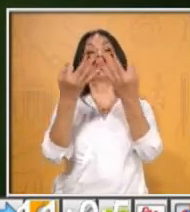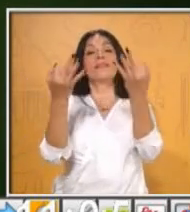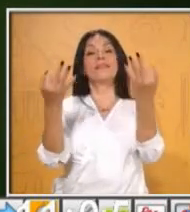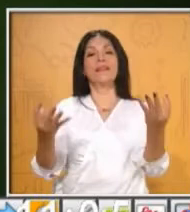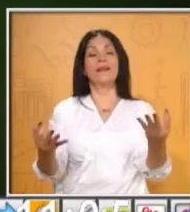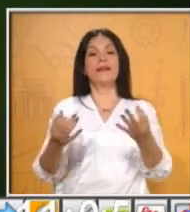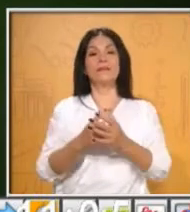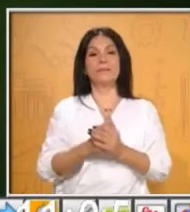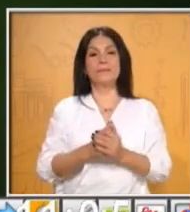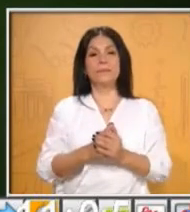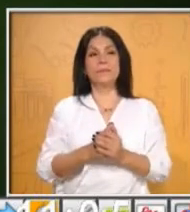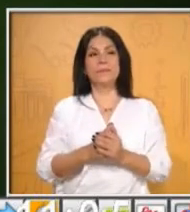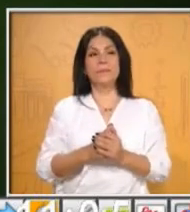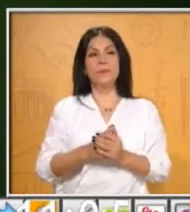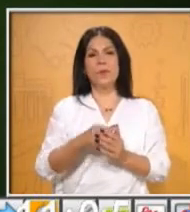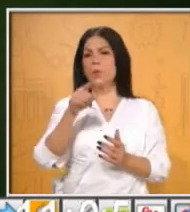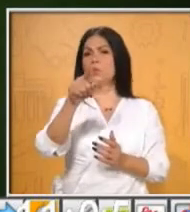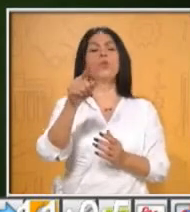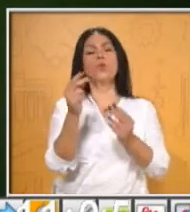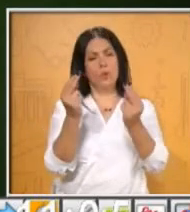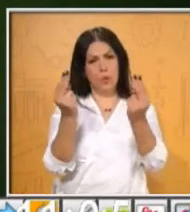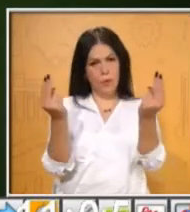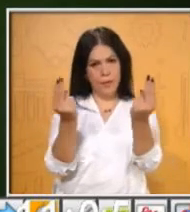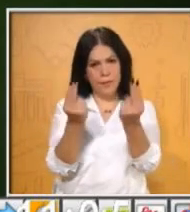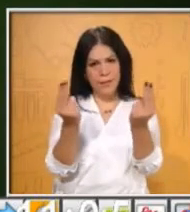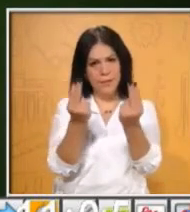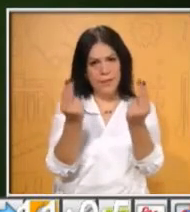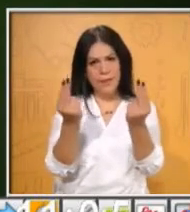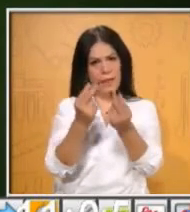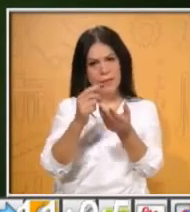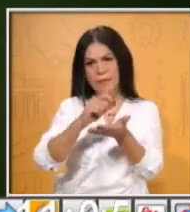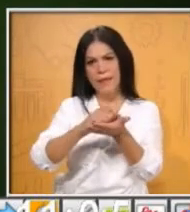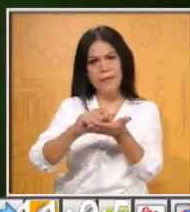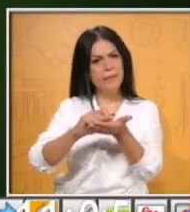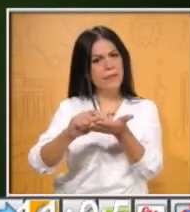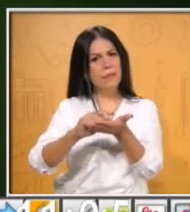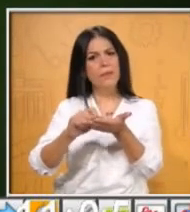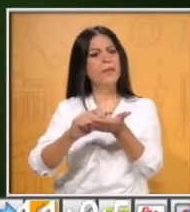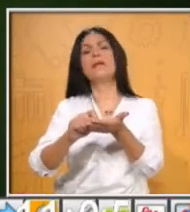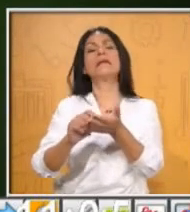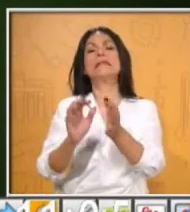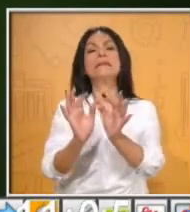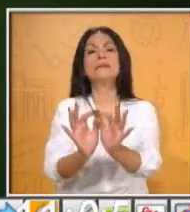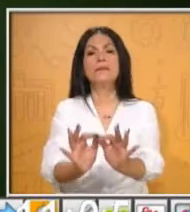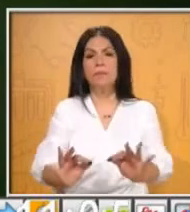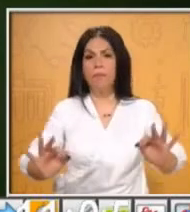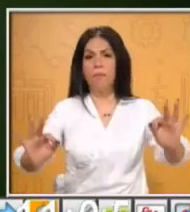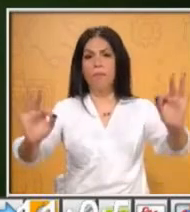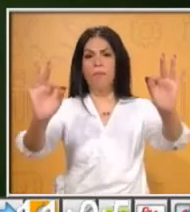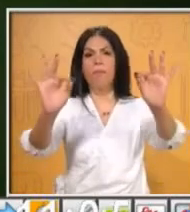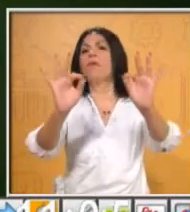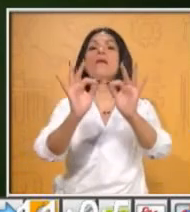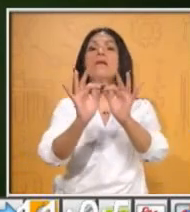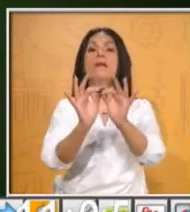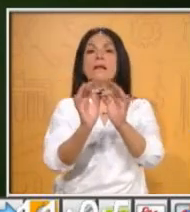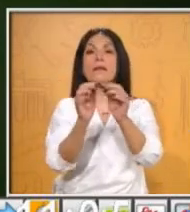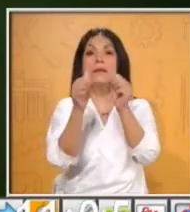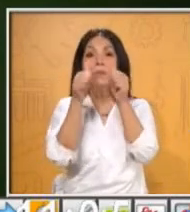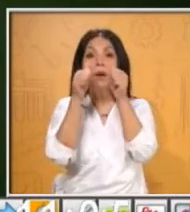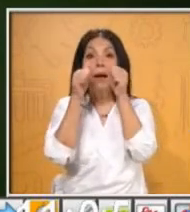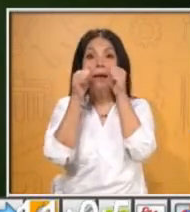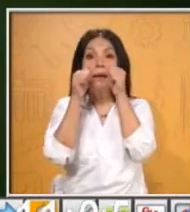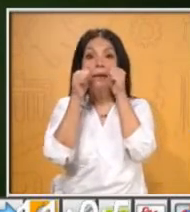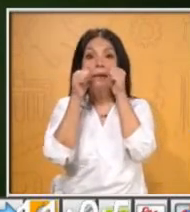que estés anotando todo lo que vamos a abordar en el tema de hoy. Lo que sí es que necesitamos que pongas